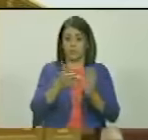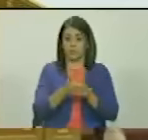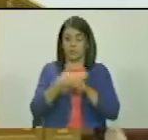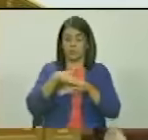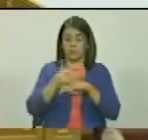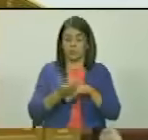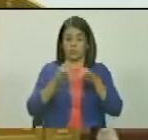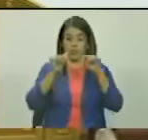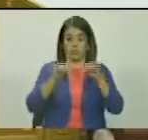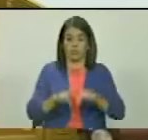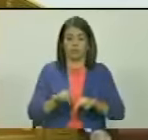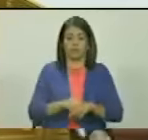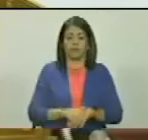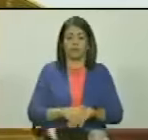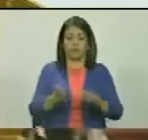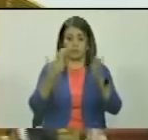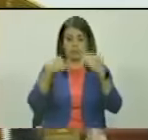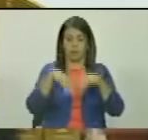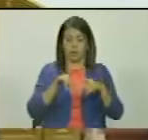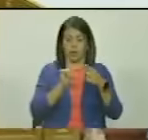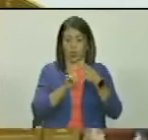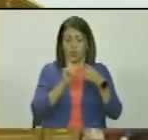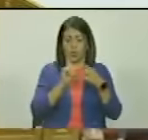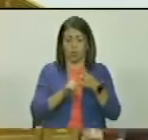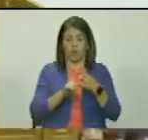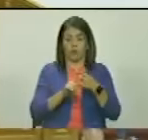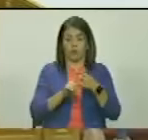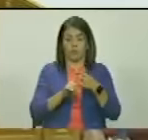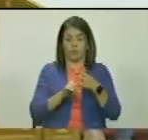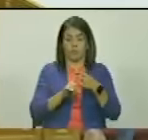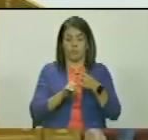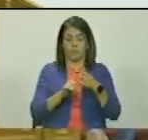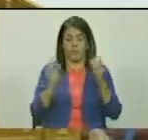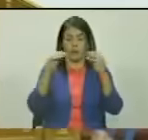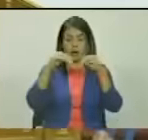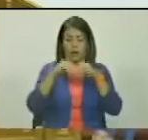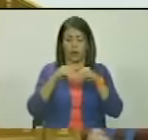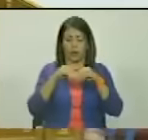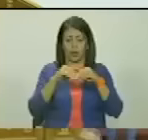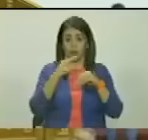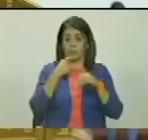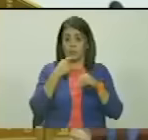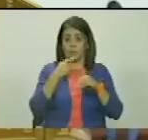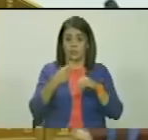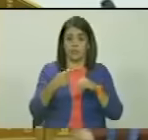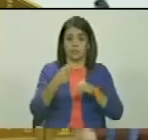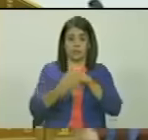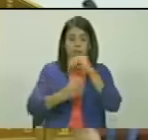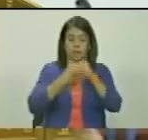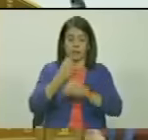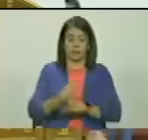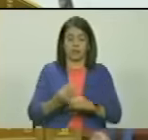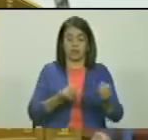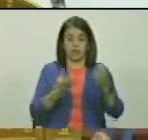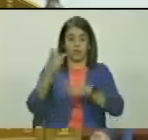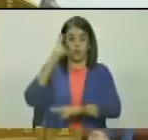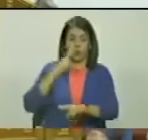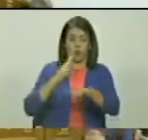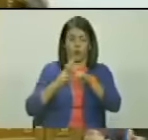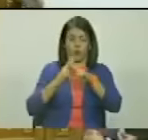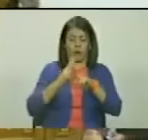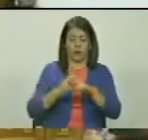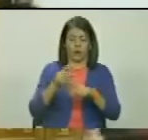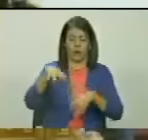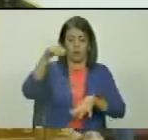en el marco del punto número uno que se contempló el acuerdo mediante el cual se conceden honores